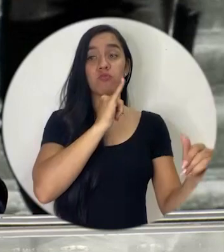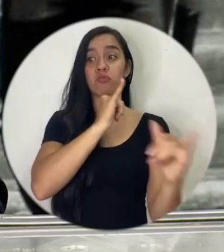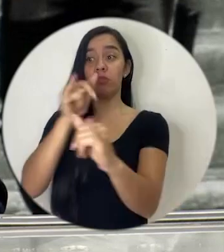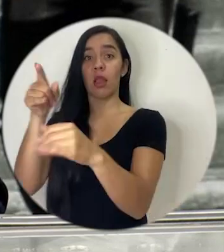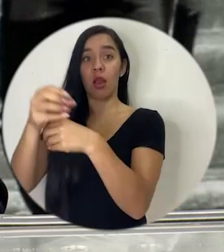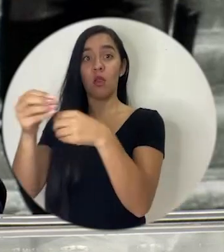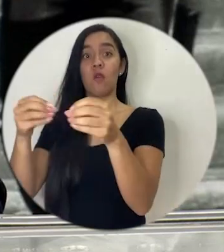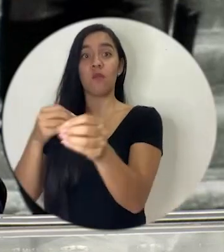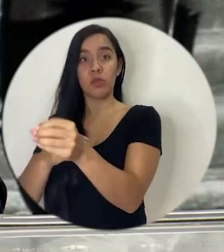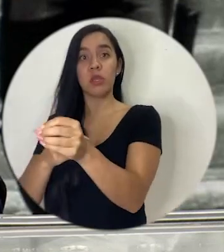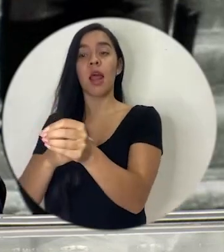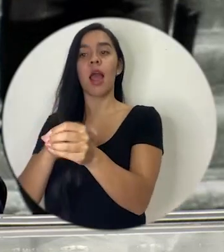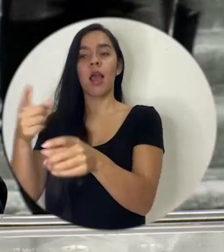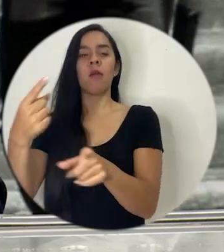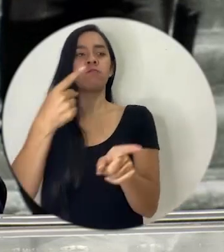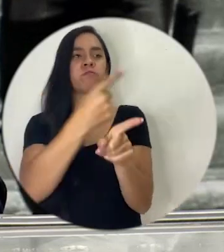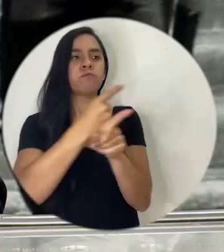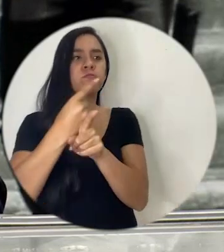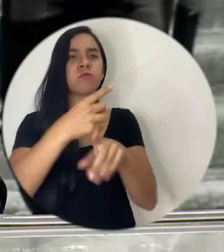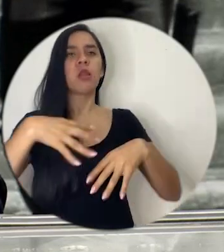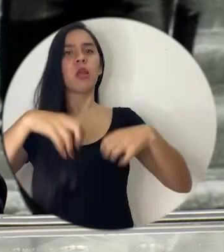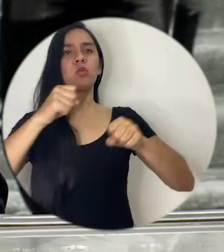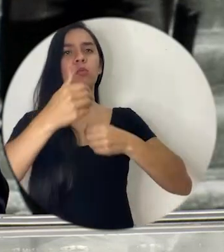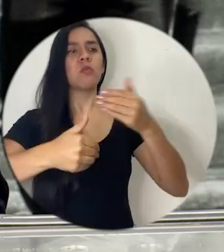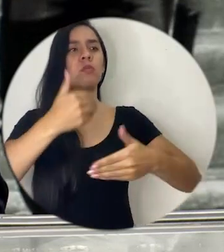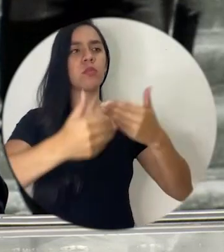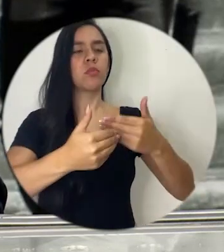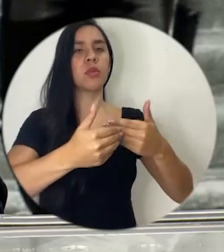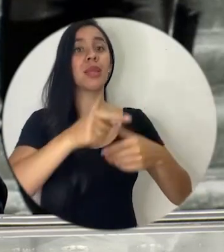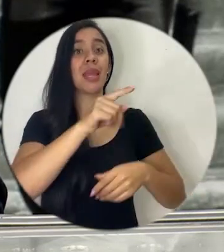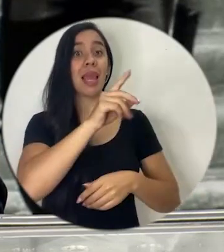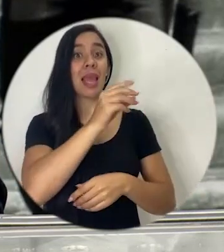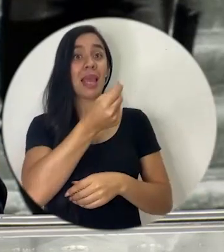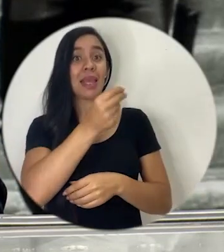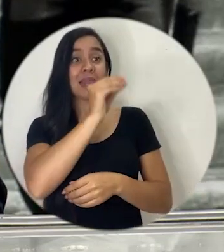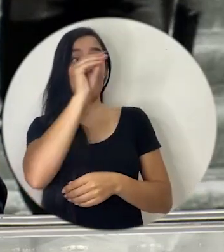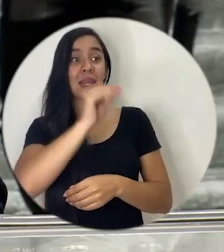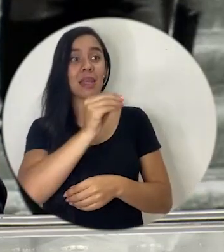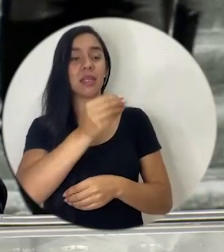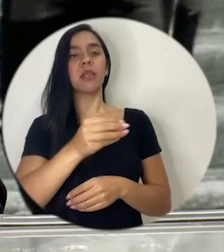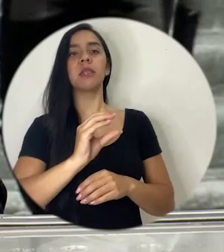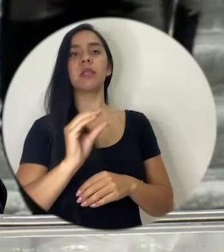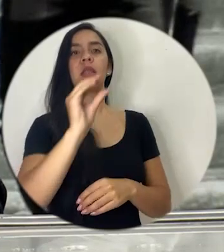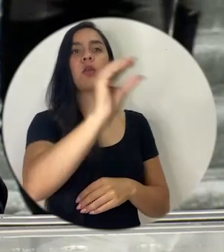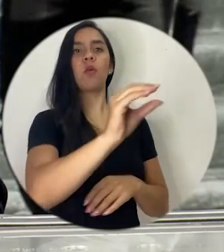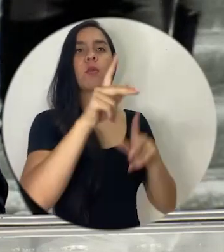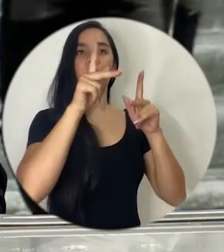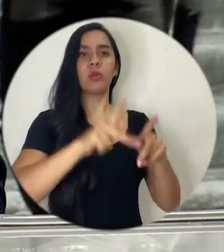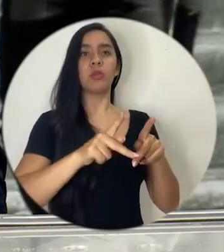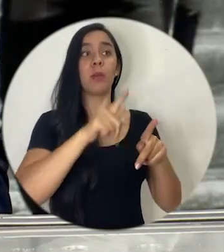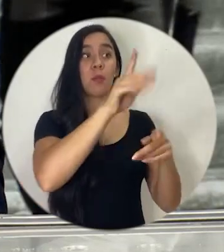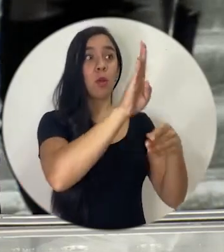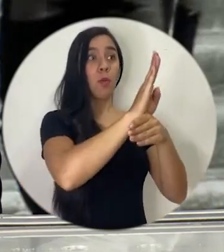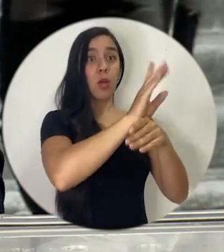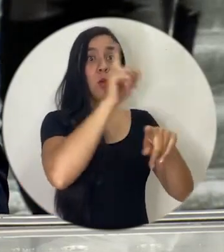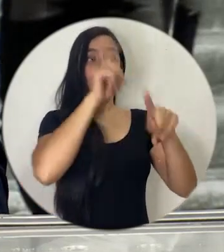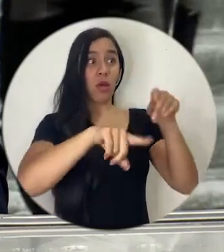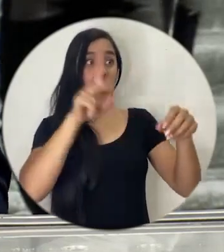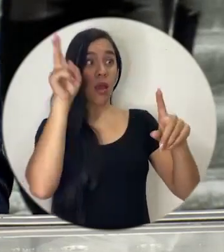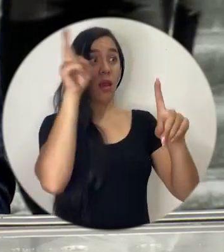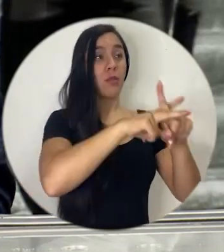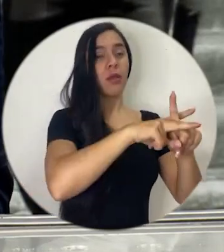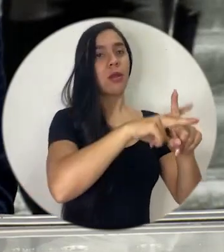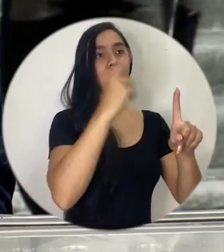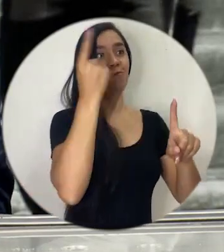corrige la tasa sino que se le devuelven los intereses al consumidor eso no se puede hacer en los bancos públicos porque no han querido afiliarse por diversas